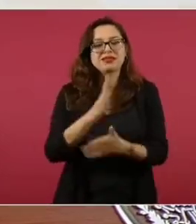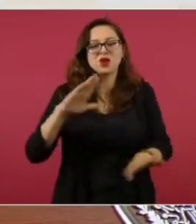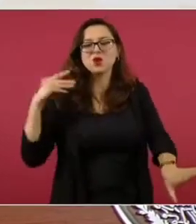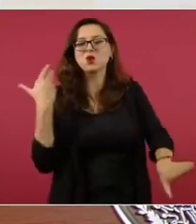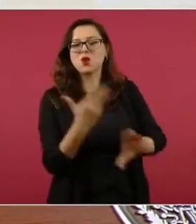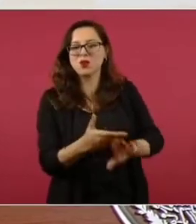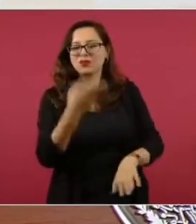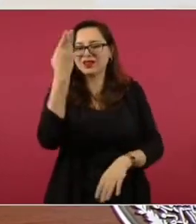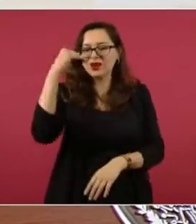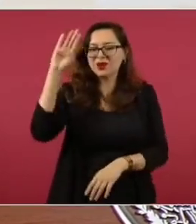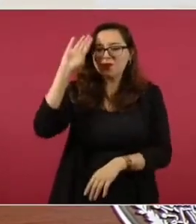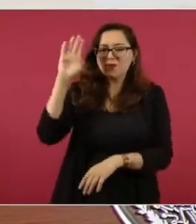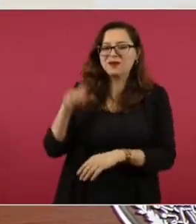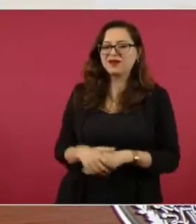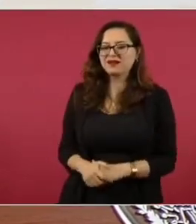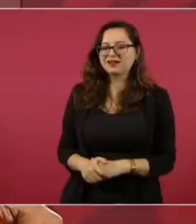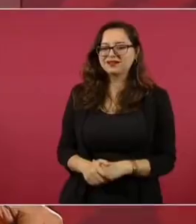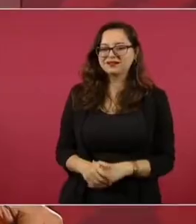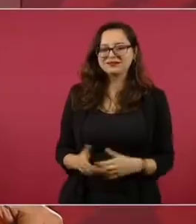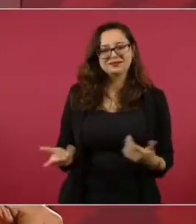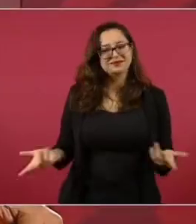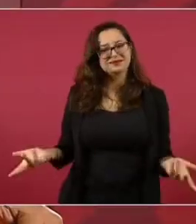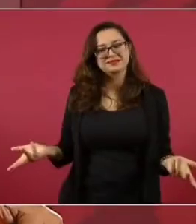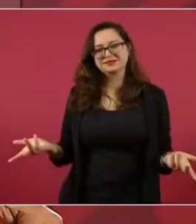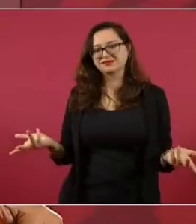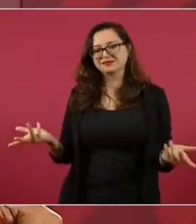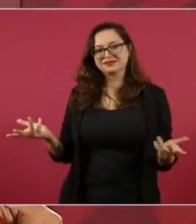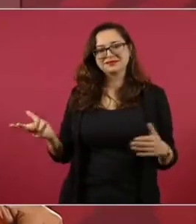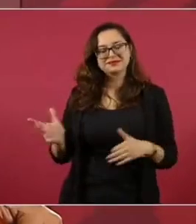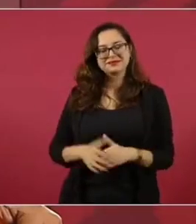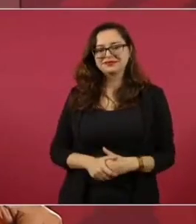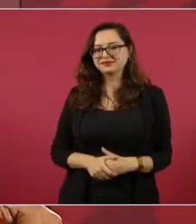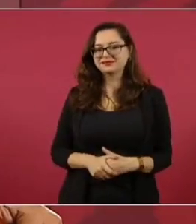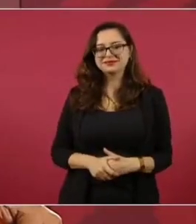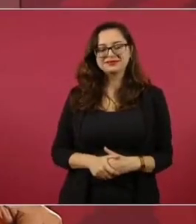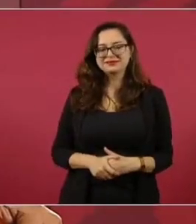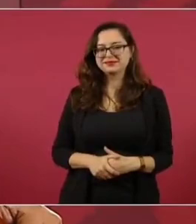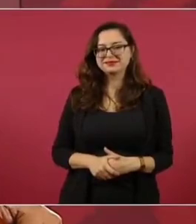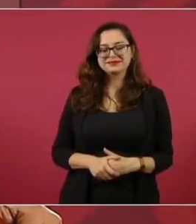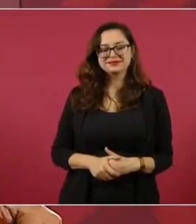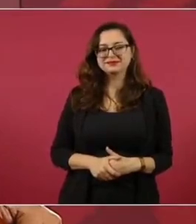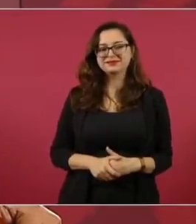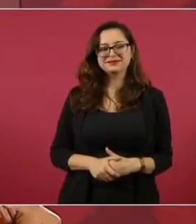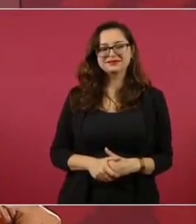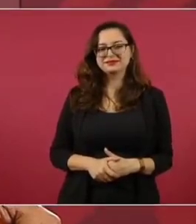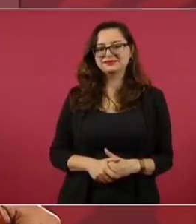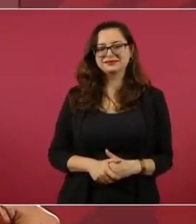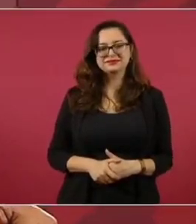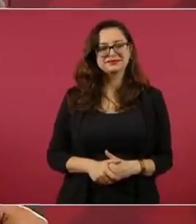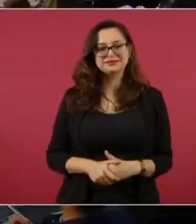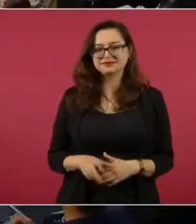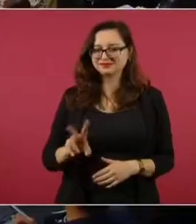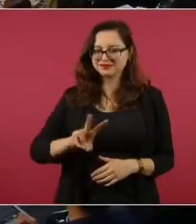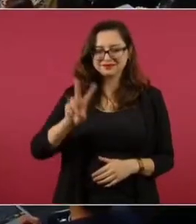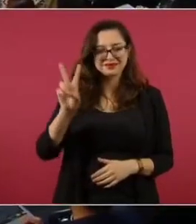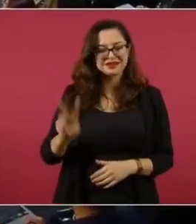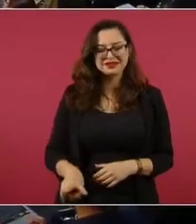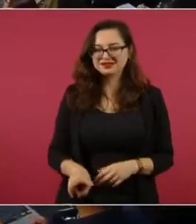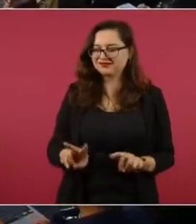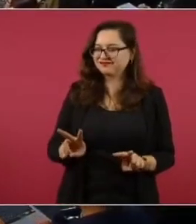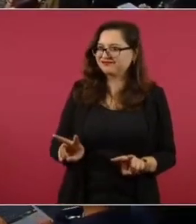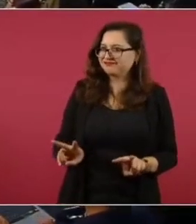Sí, o sea, es de veras.